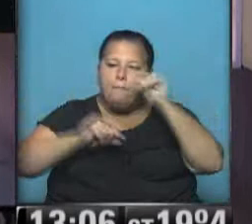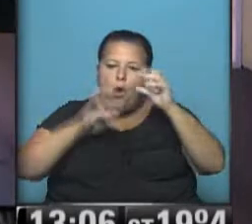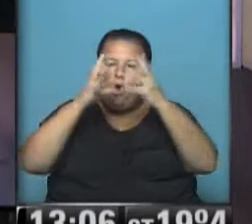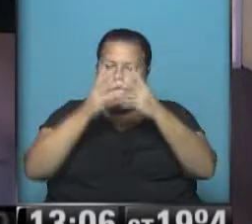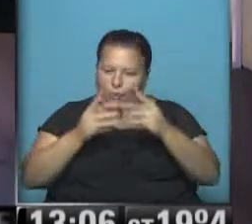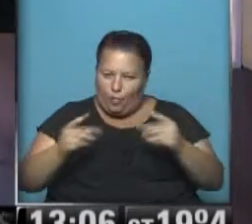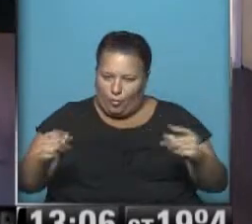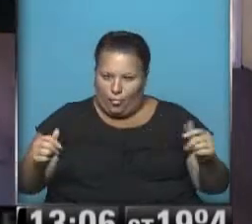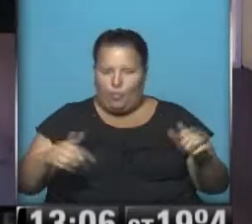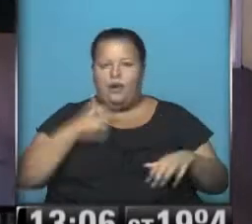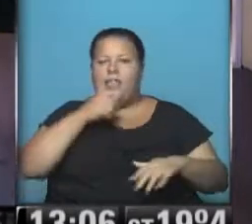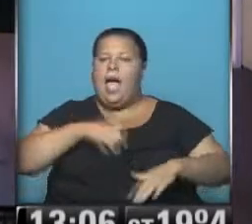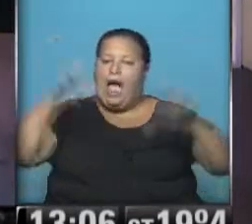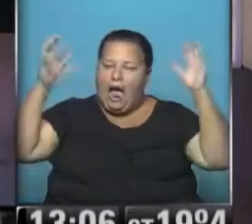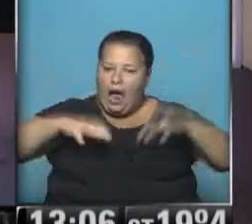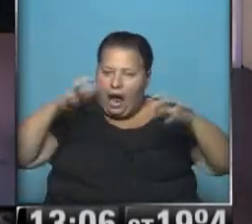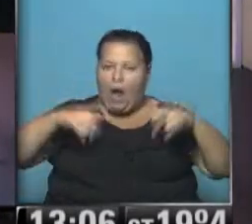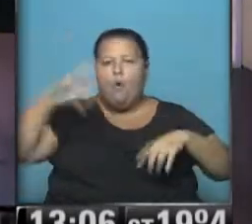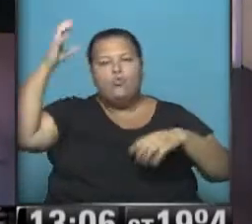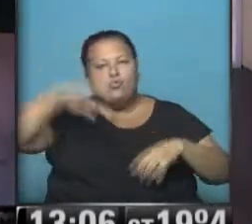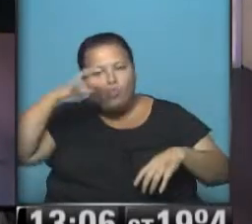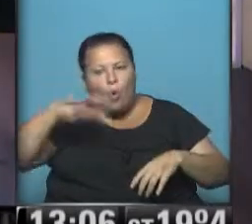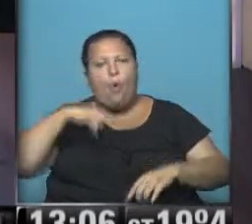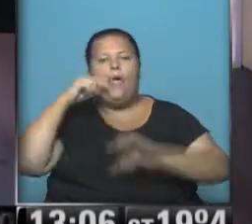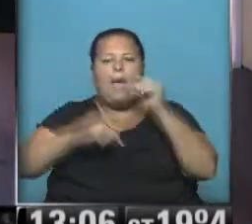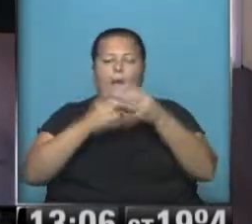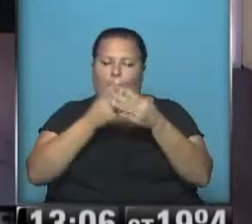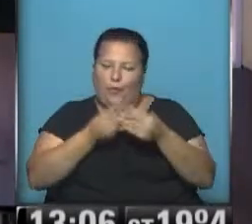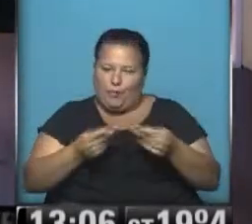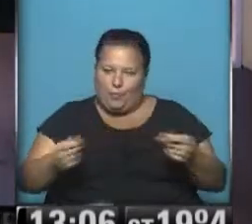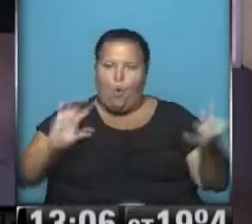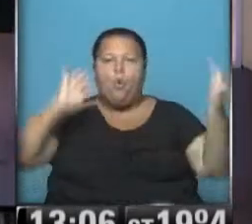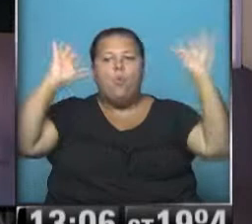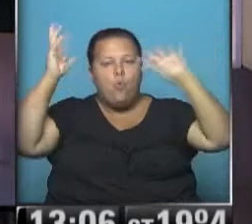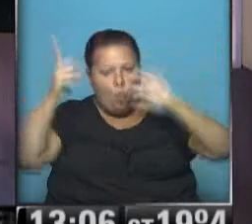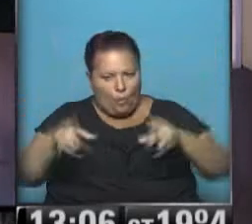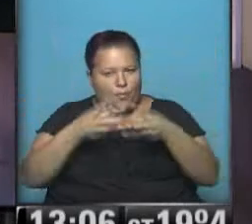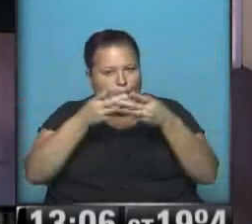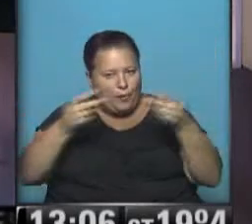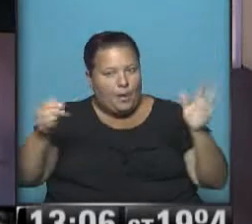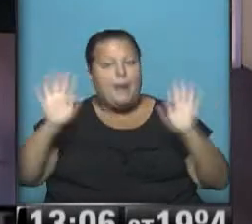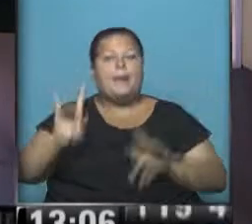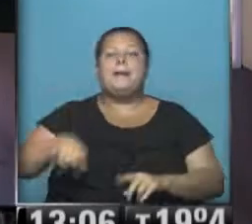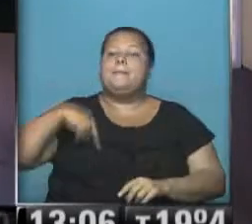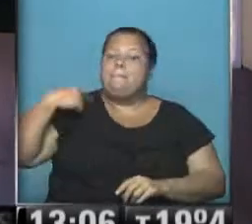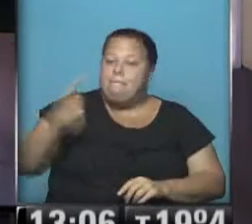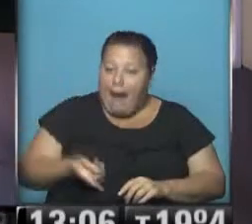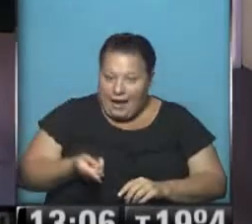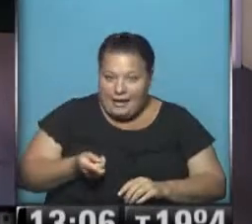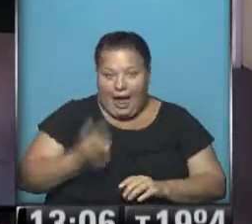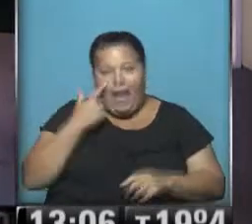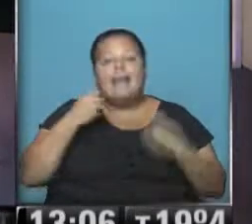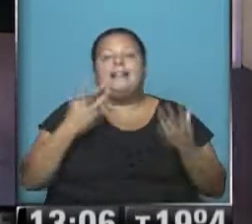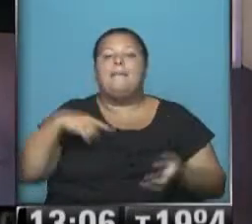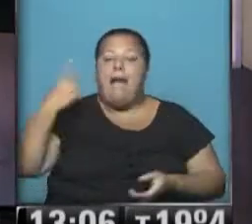vez más la probabilidad de agua, de lluvia, va a ir disminuyendo la nubosidad. Y para mañana, ya vamos para